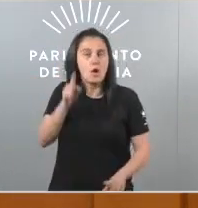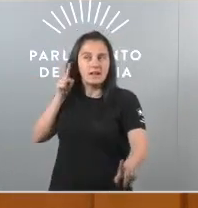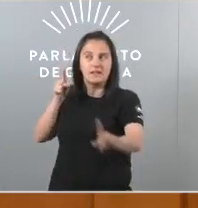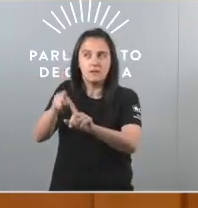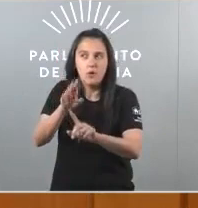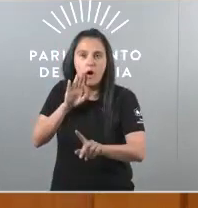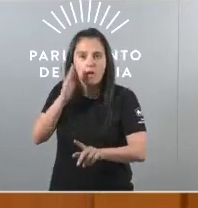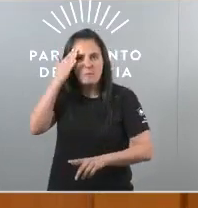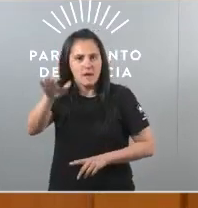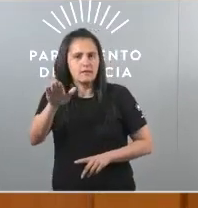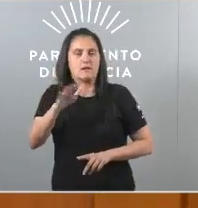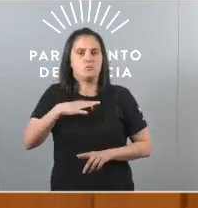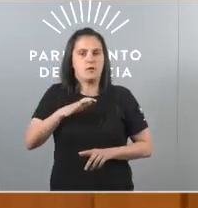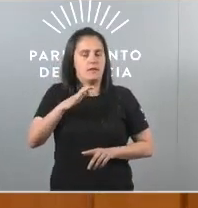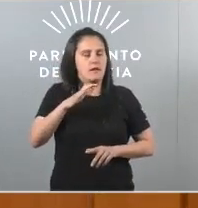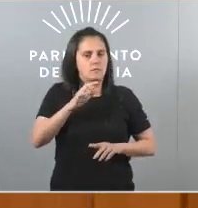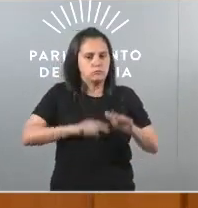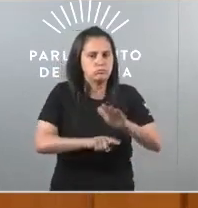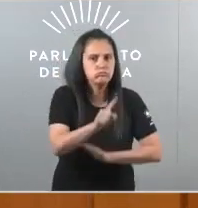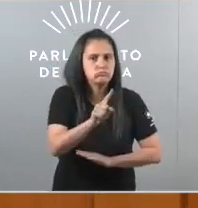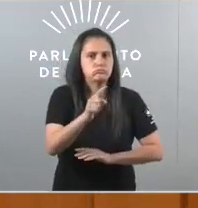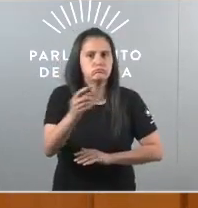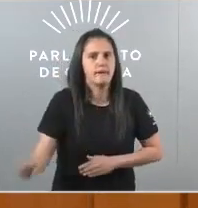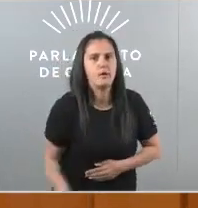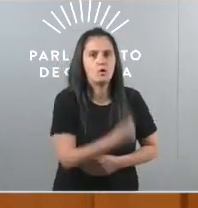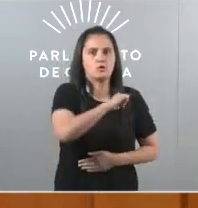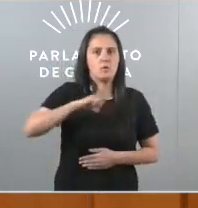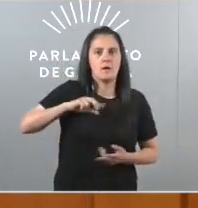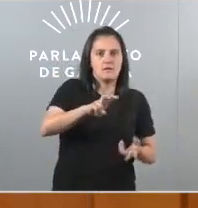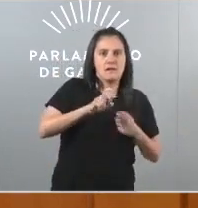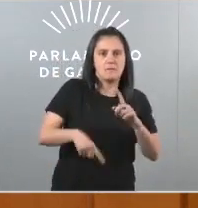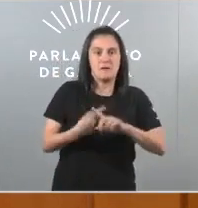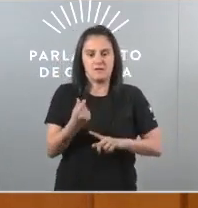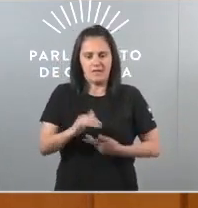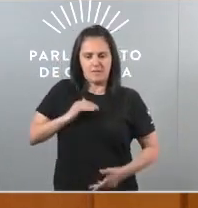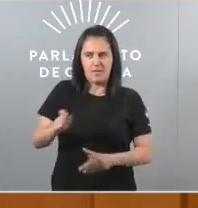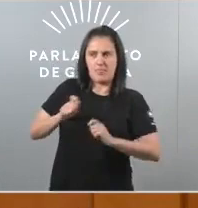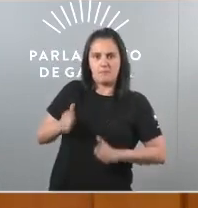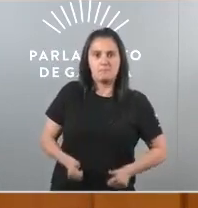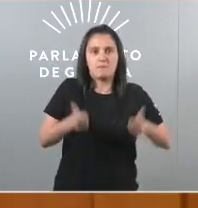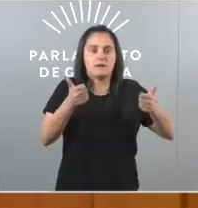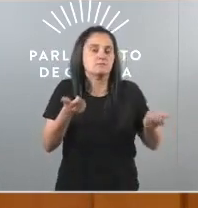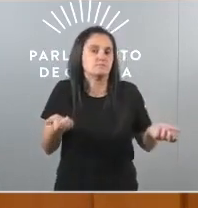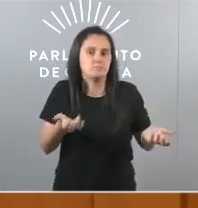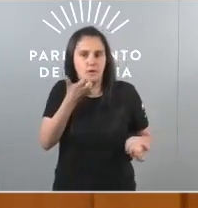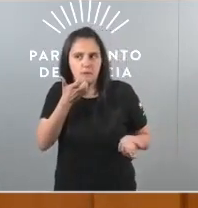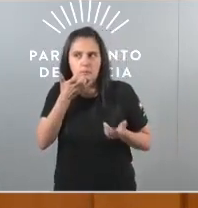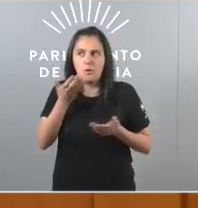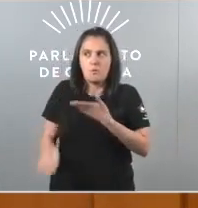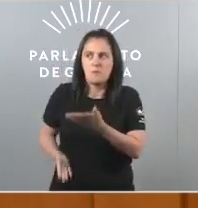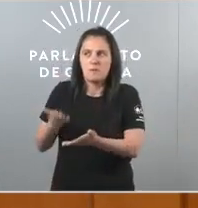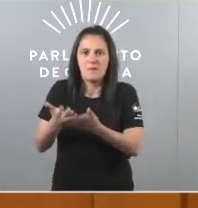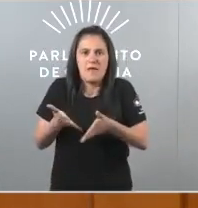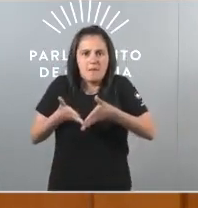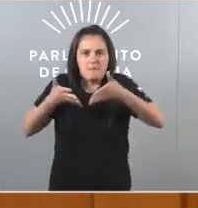podemos avanzar en autonomía fiscal e financeira en capacidade nese ámbito como solicitando que se